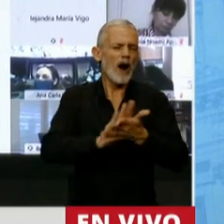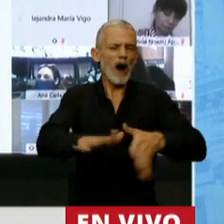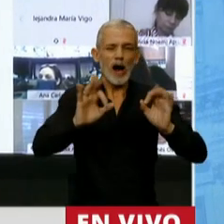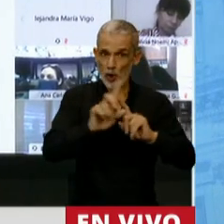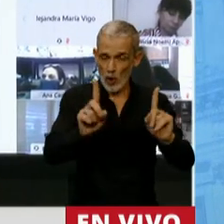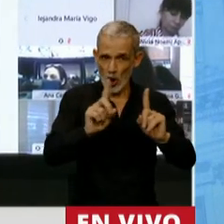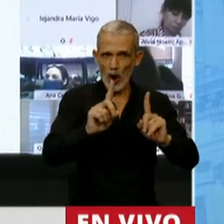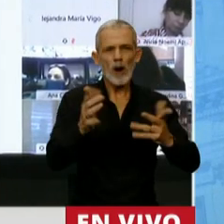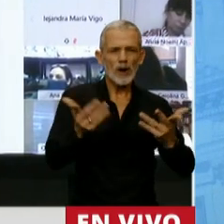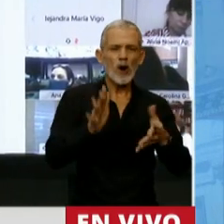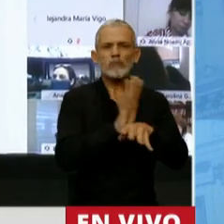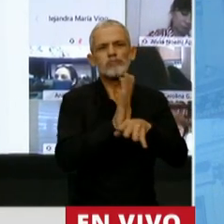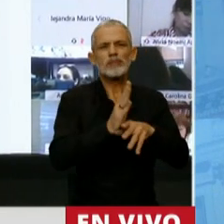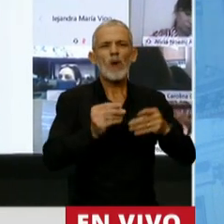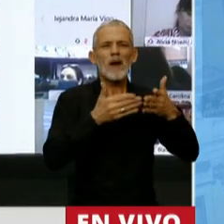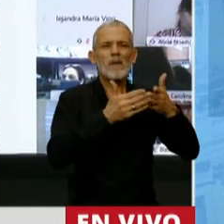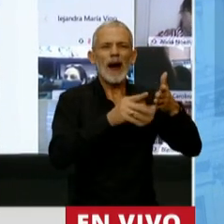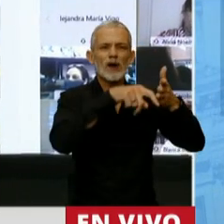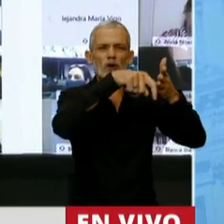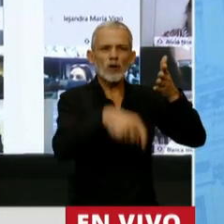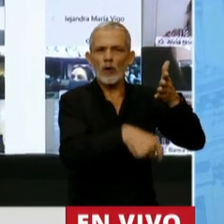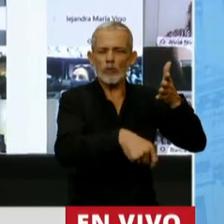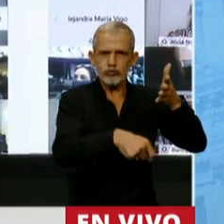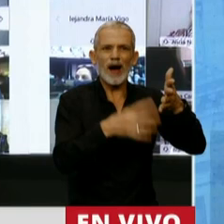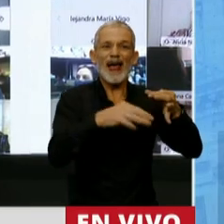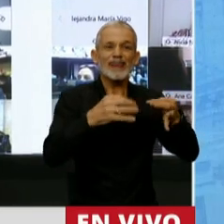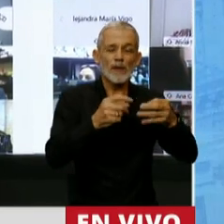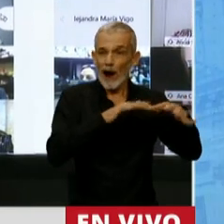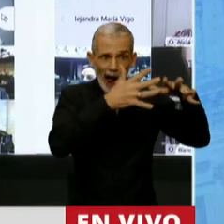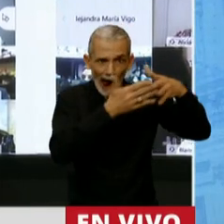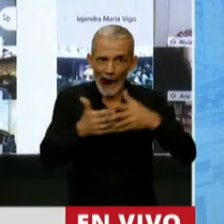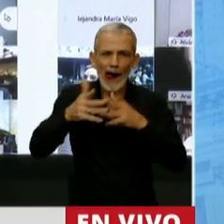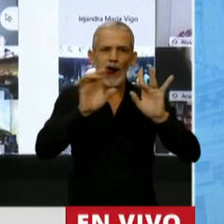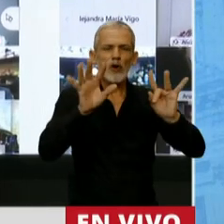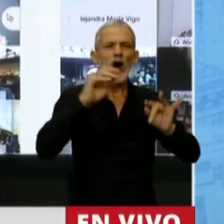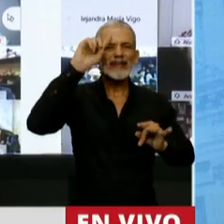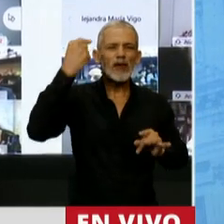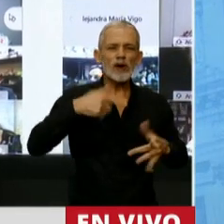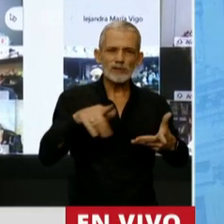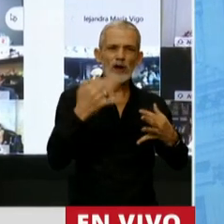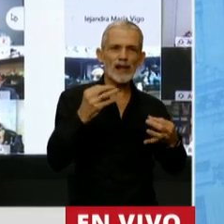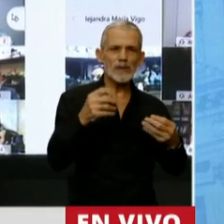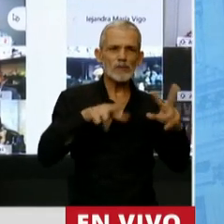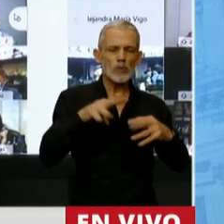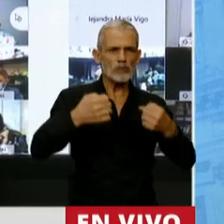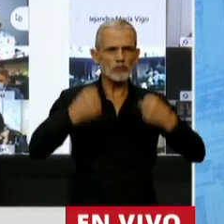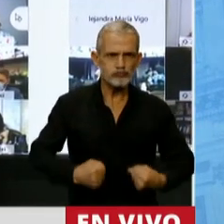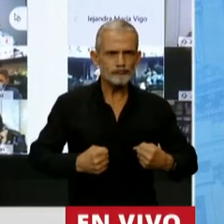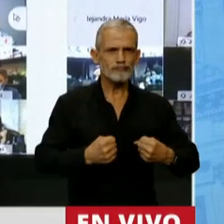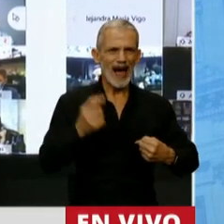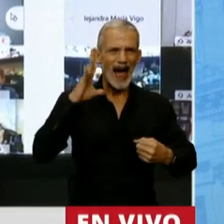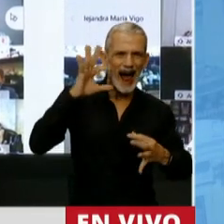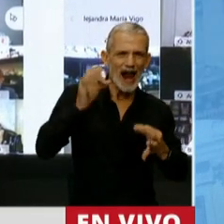figura de ancla en la transición nos dice que en medio de la incertidumbre el Estado Nacional buscará firmarse